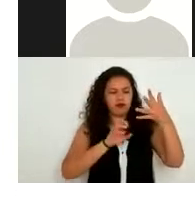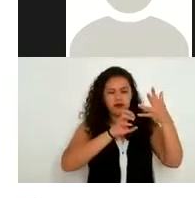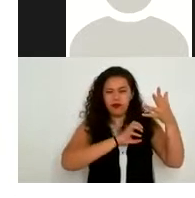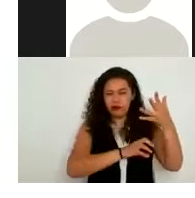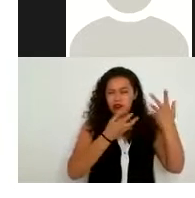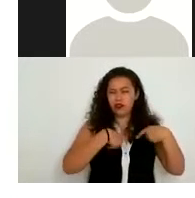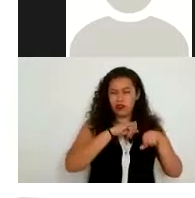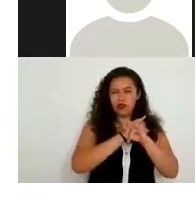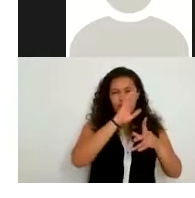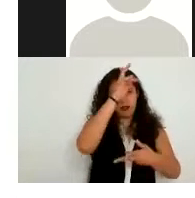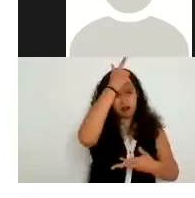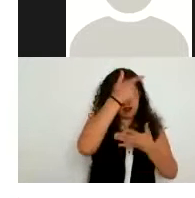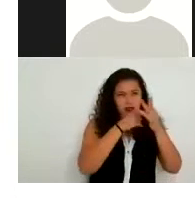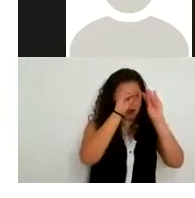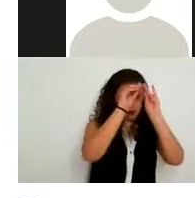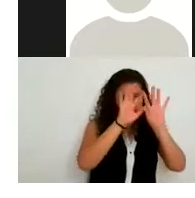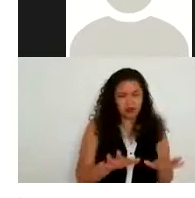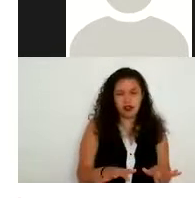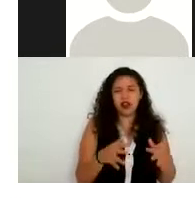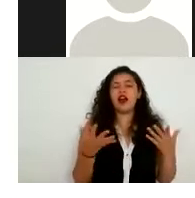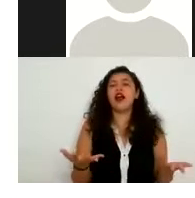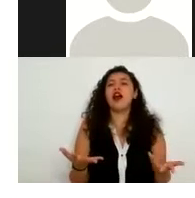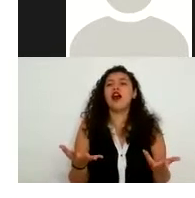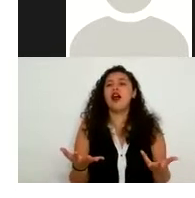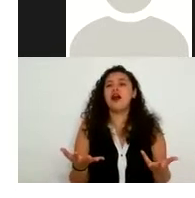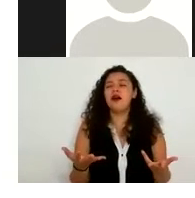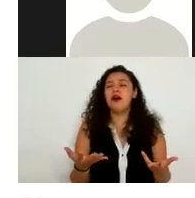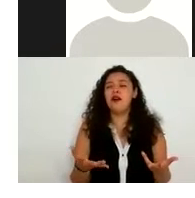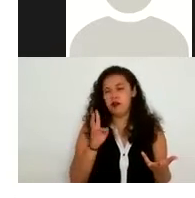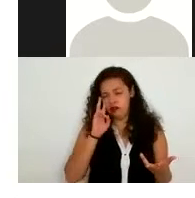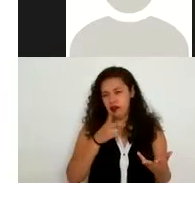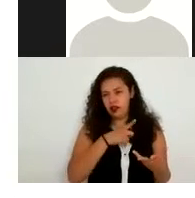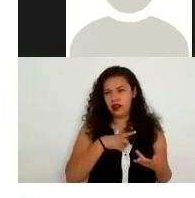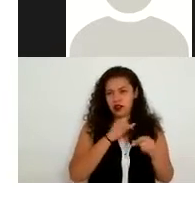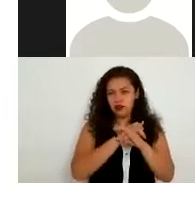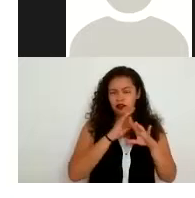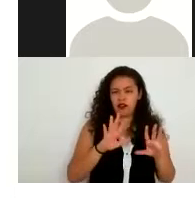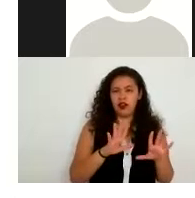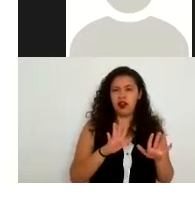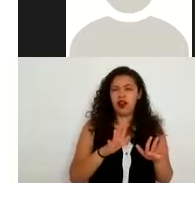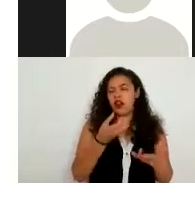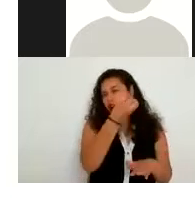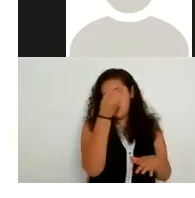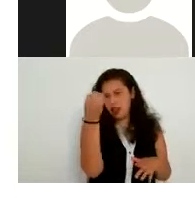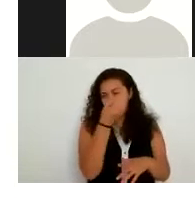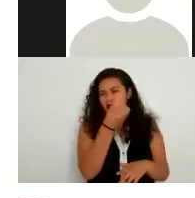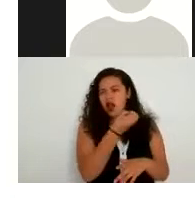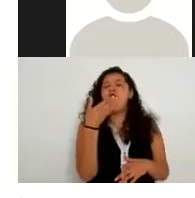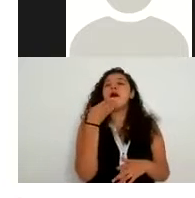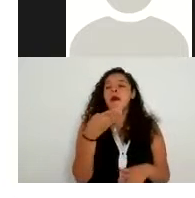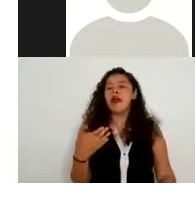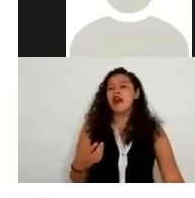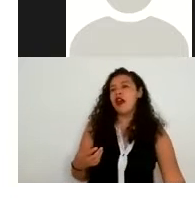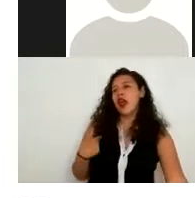menciona el propio concepto de base de datos que ya vimos tiene que ser una información organizada ordenada yo de tal persona